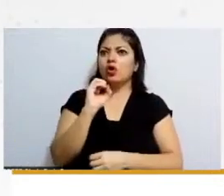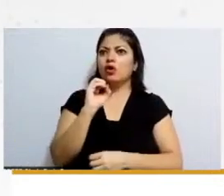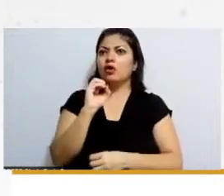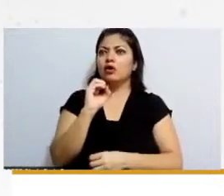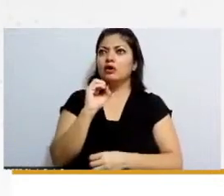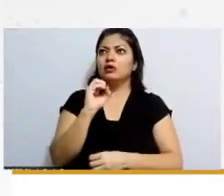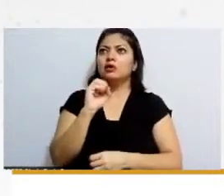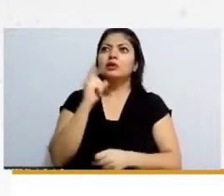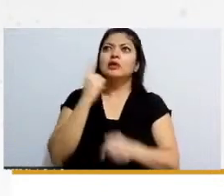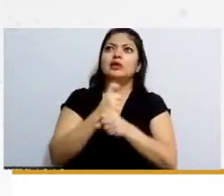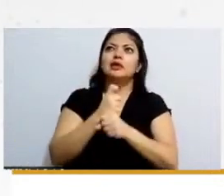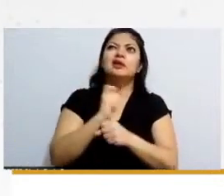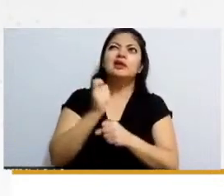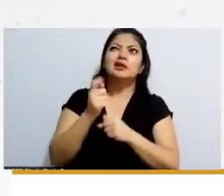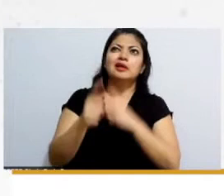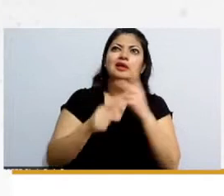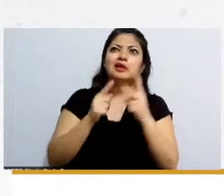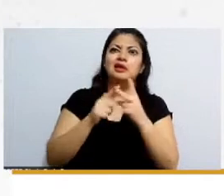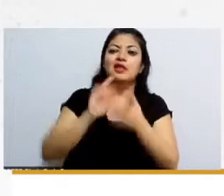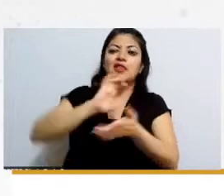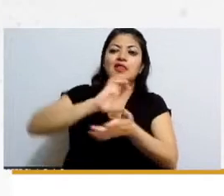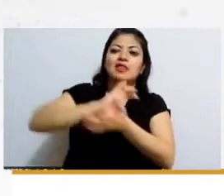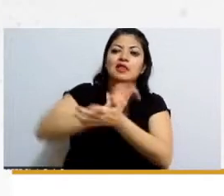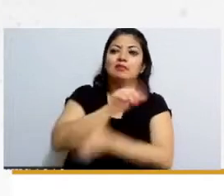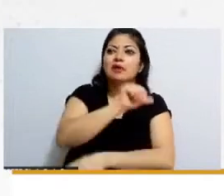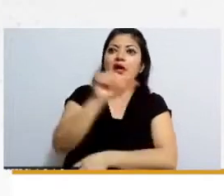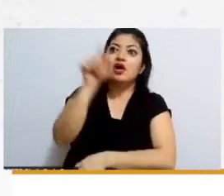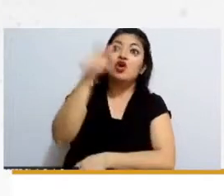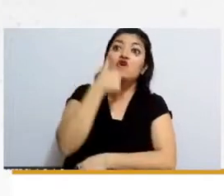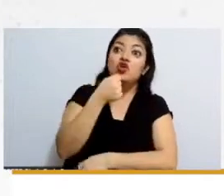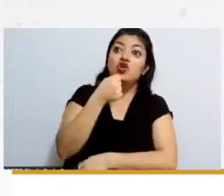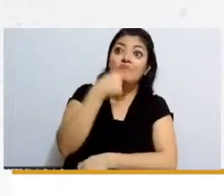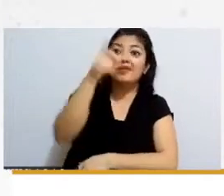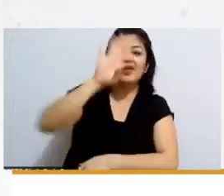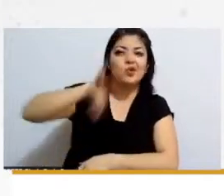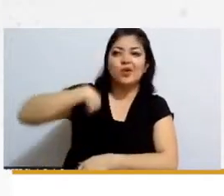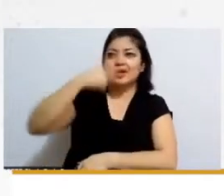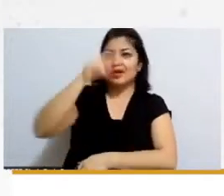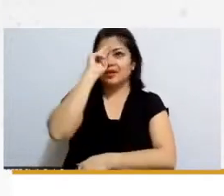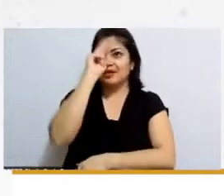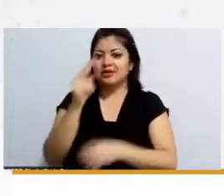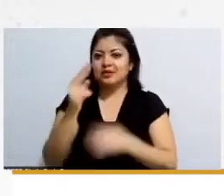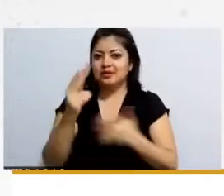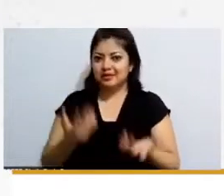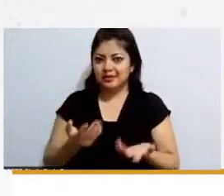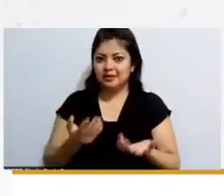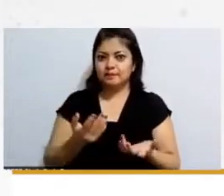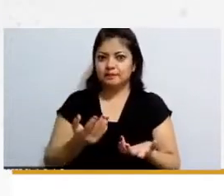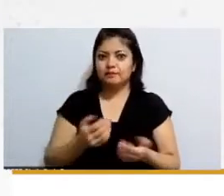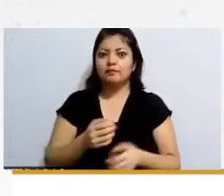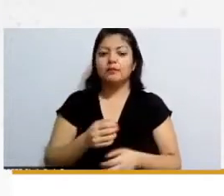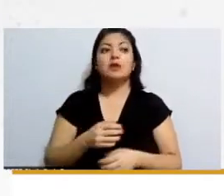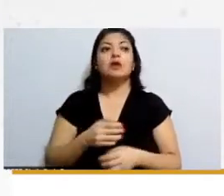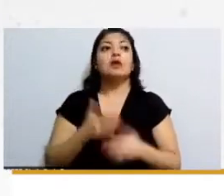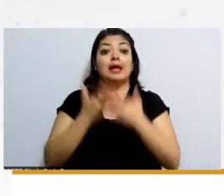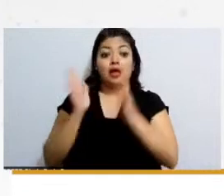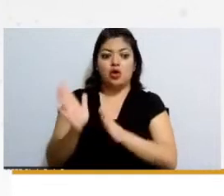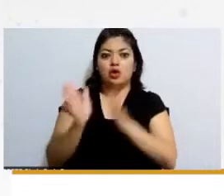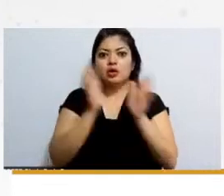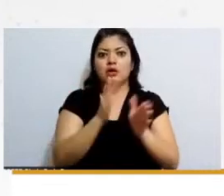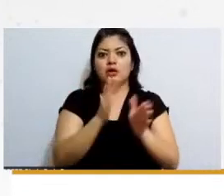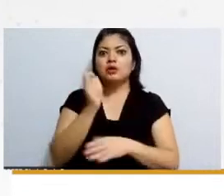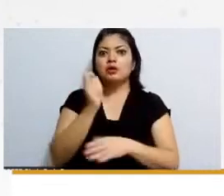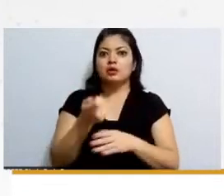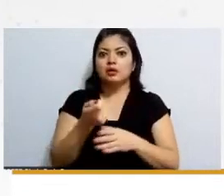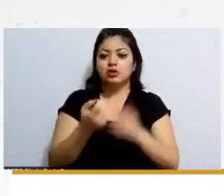cuando se trata de requisitos para acceso a guarderías y frente a esta otra que es la reconstrucción de líneas